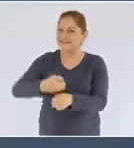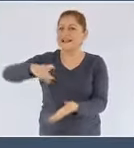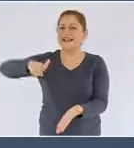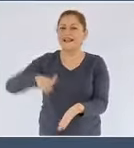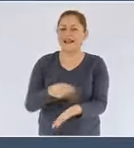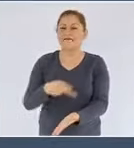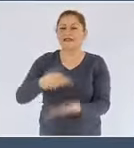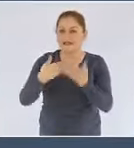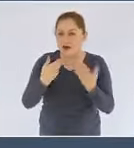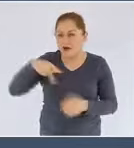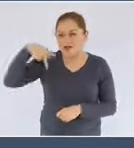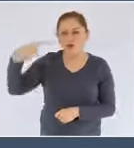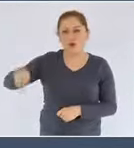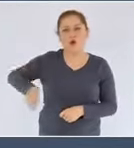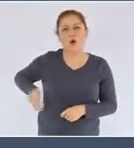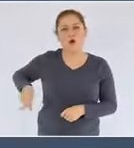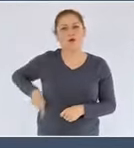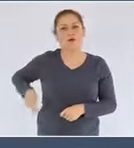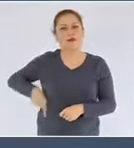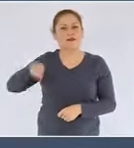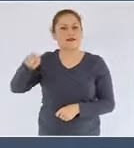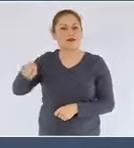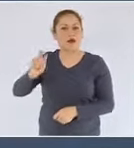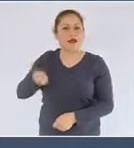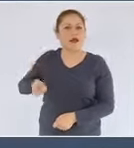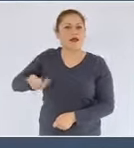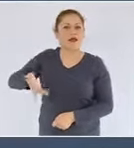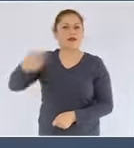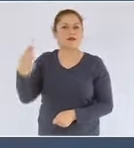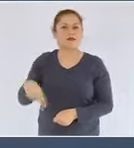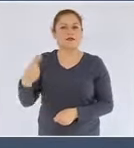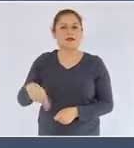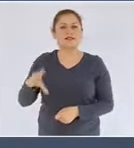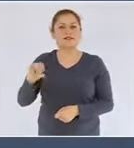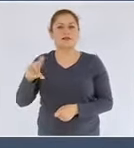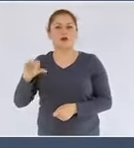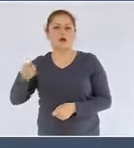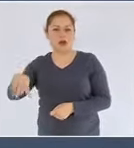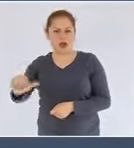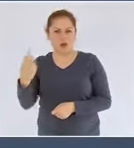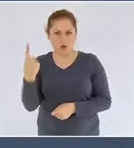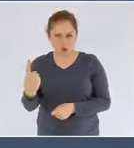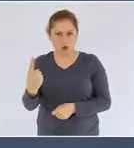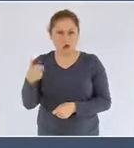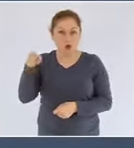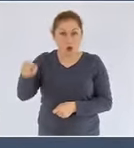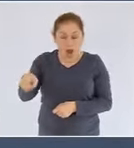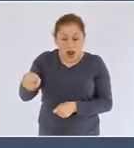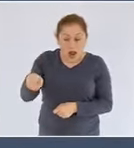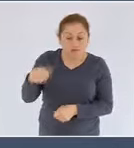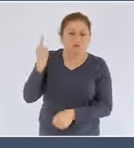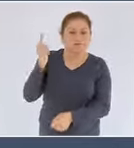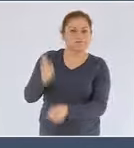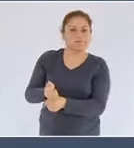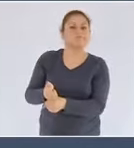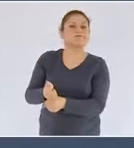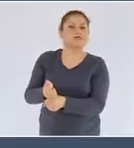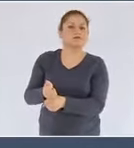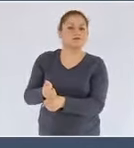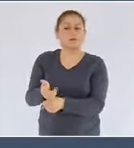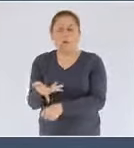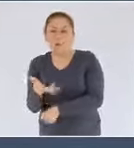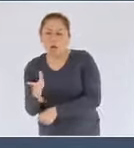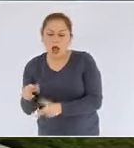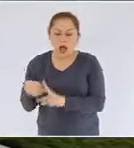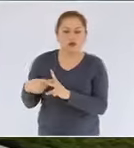administración, denominado Simpona 1, cuyo volumen inicial se estima